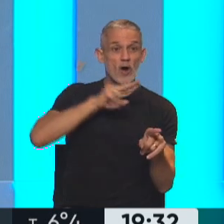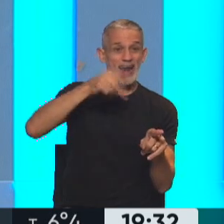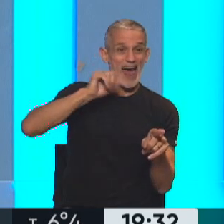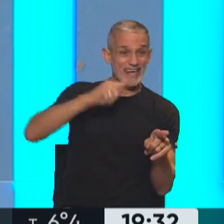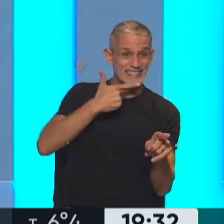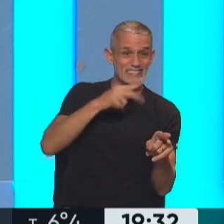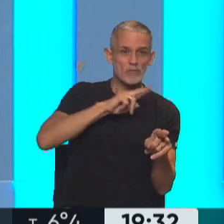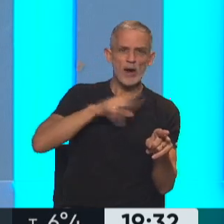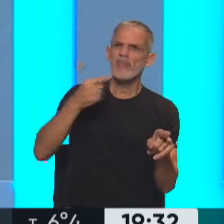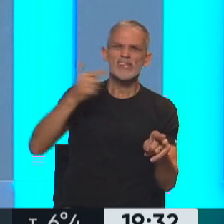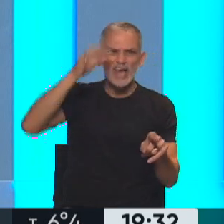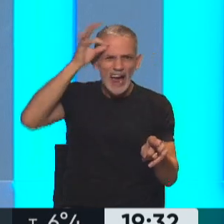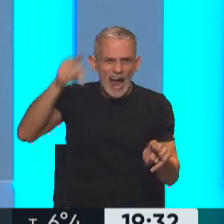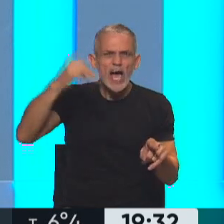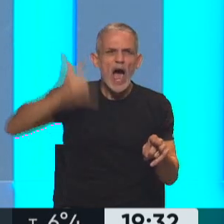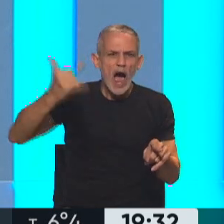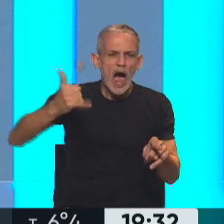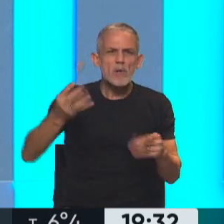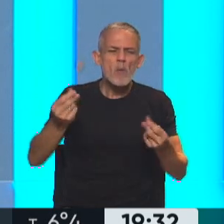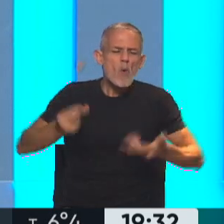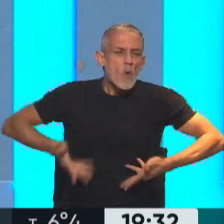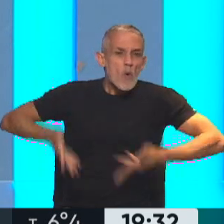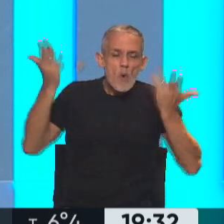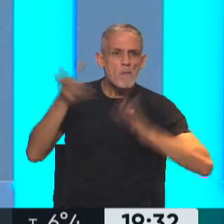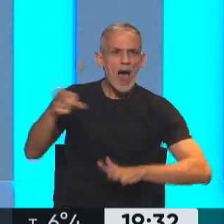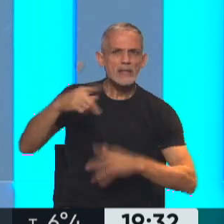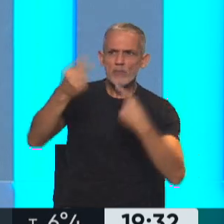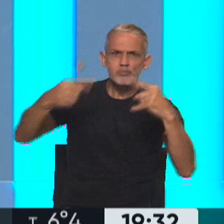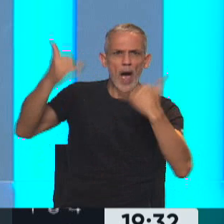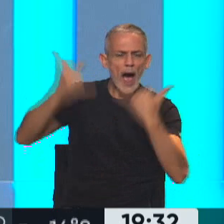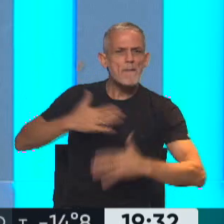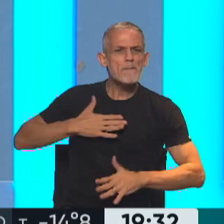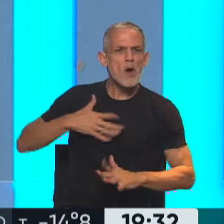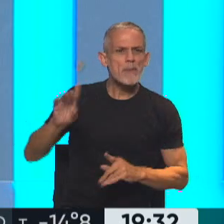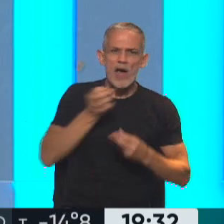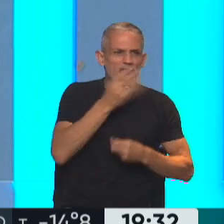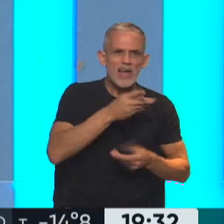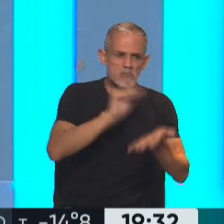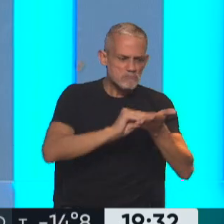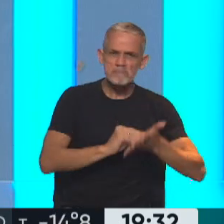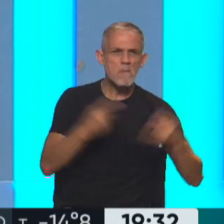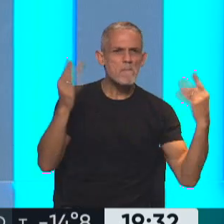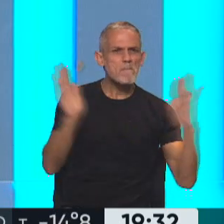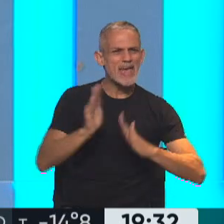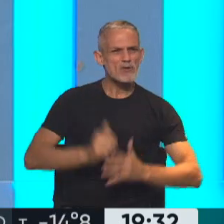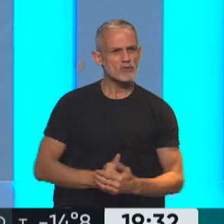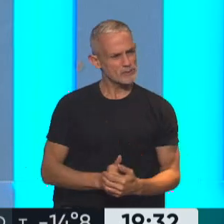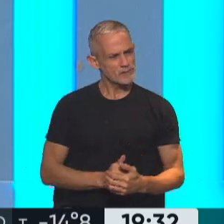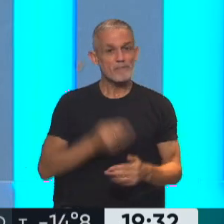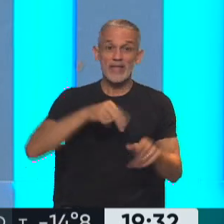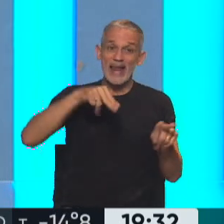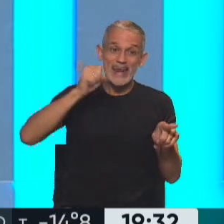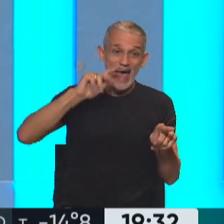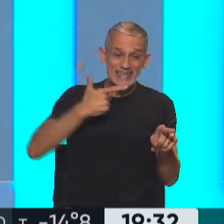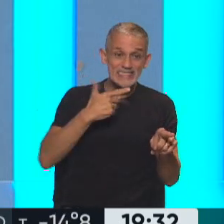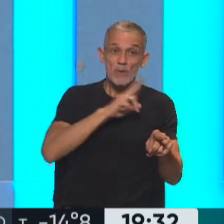justicia que Canigia tenía muchísimo más dinero y bienes que el que había declarado en la sociedad conyugal. Según lo que dice Mariana